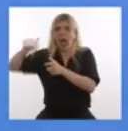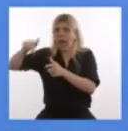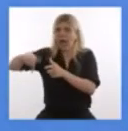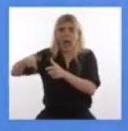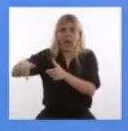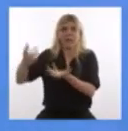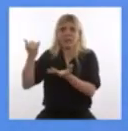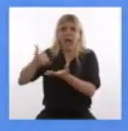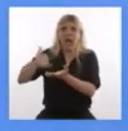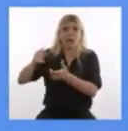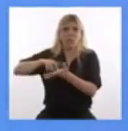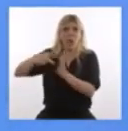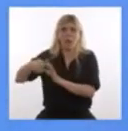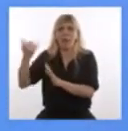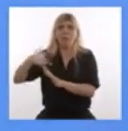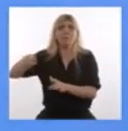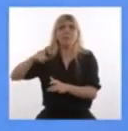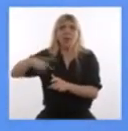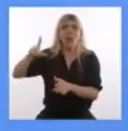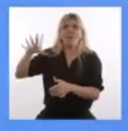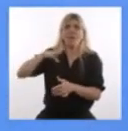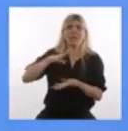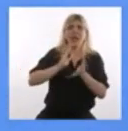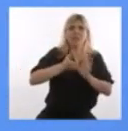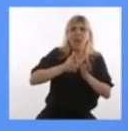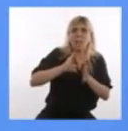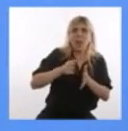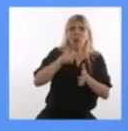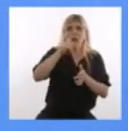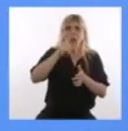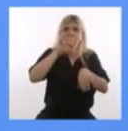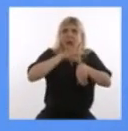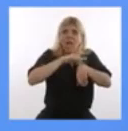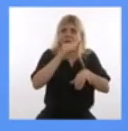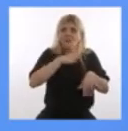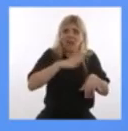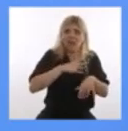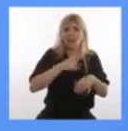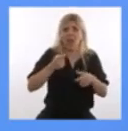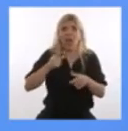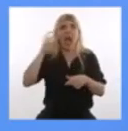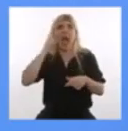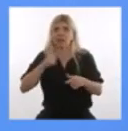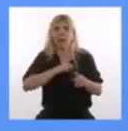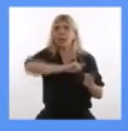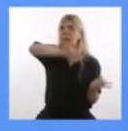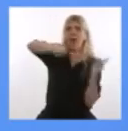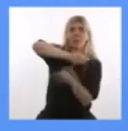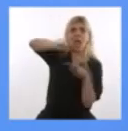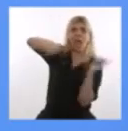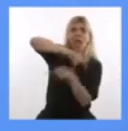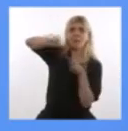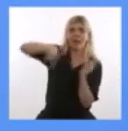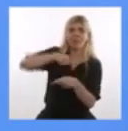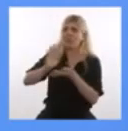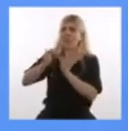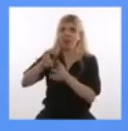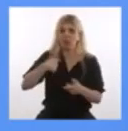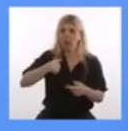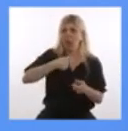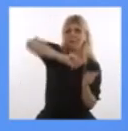que me están faltando terapeutas. Y Axel, con la Ciudad de Buenos Aires, le mandó terapistas para